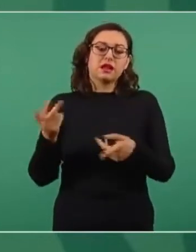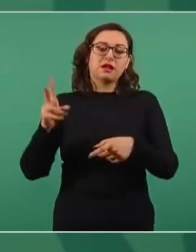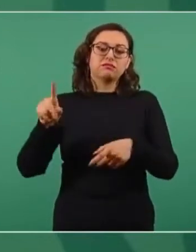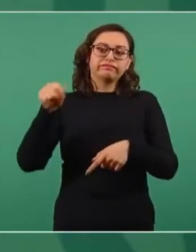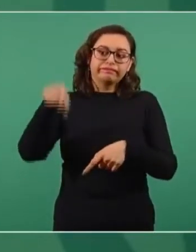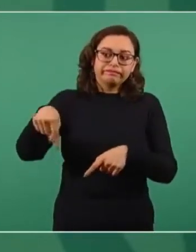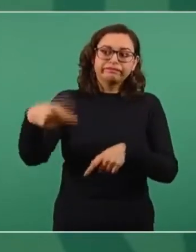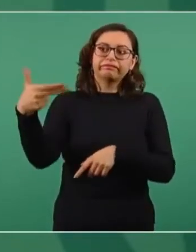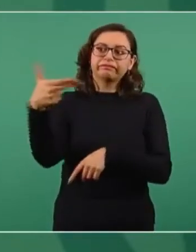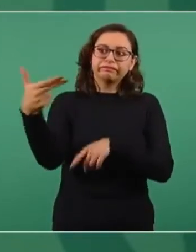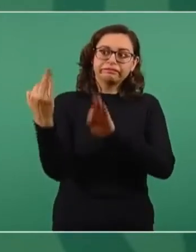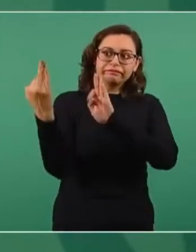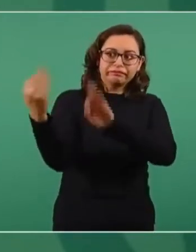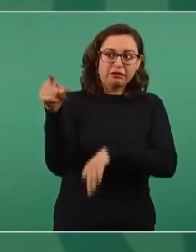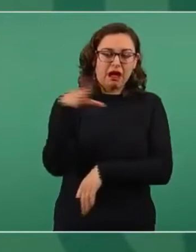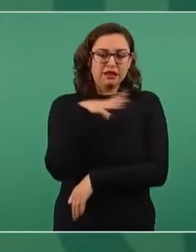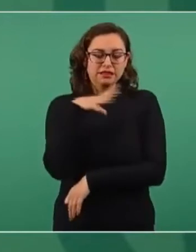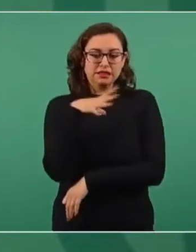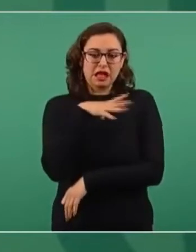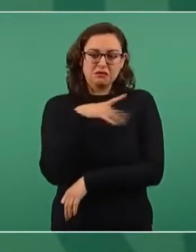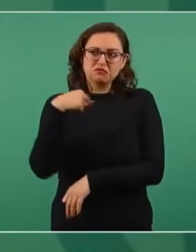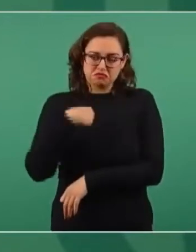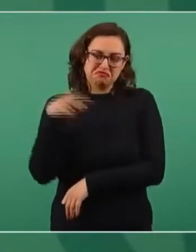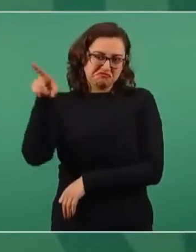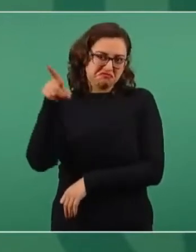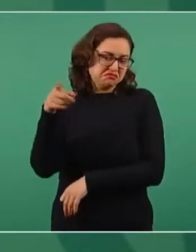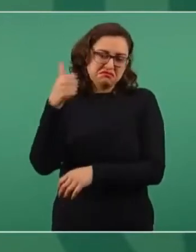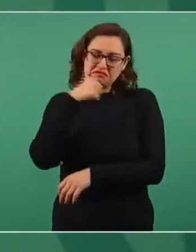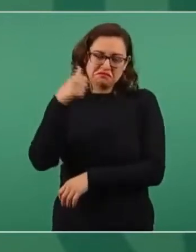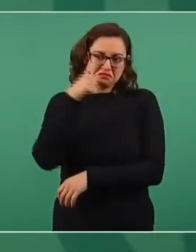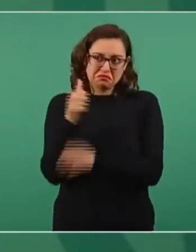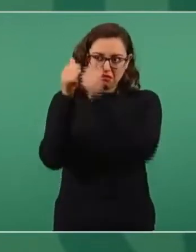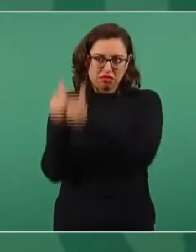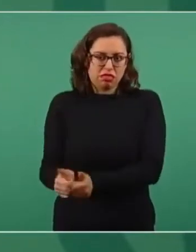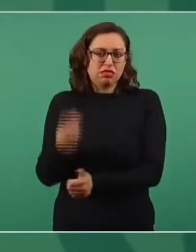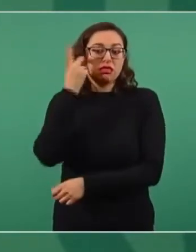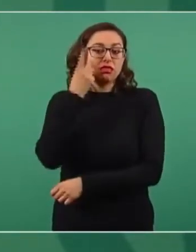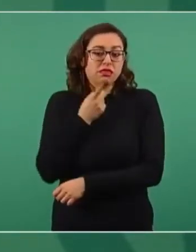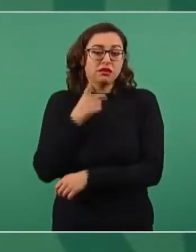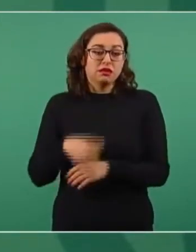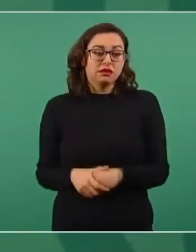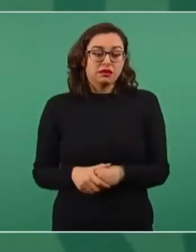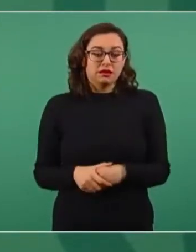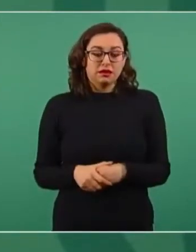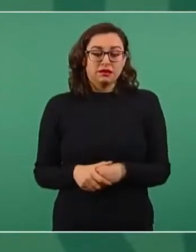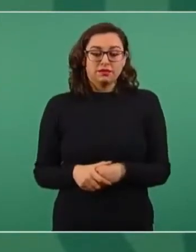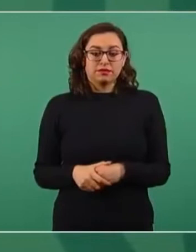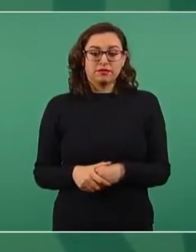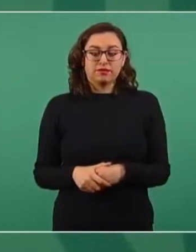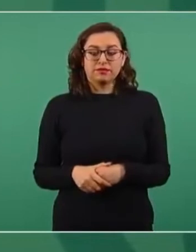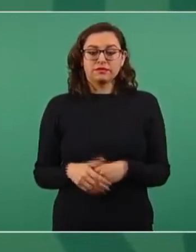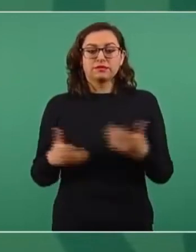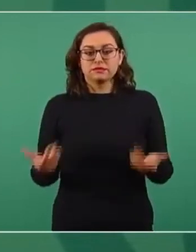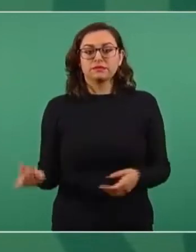hay un hotel donde me he quedado a dormir. Conozco el aguaje que